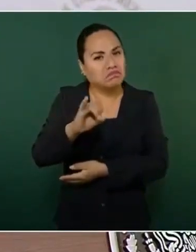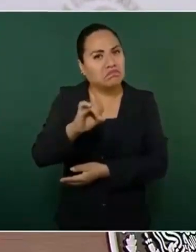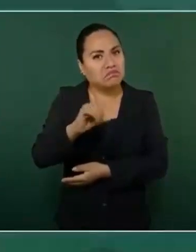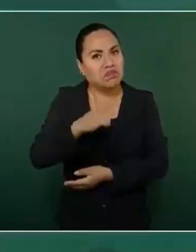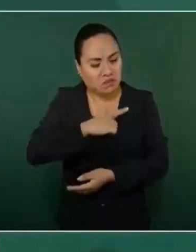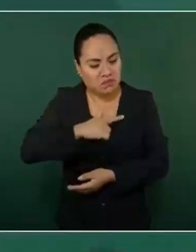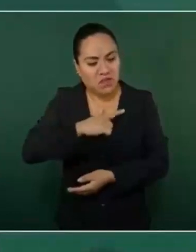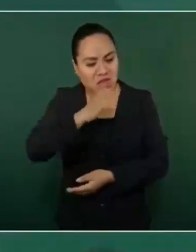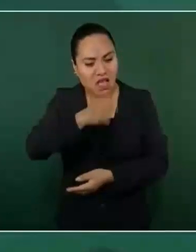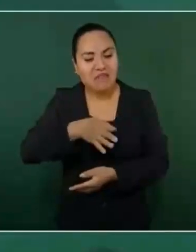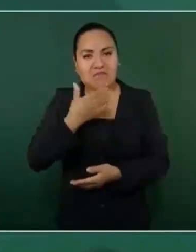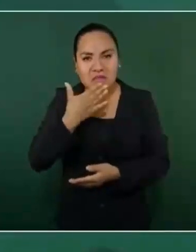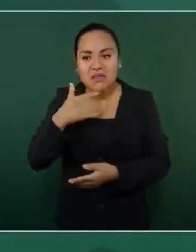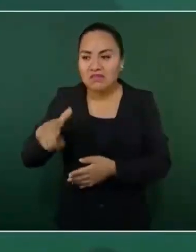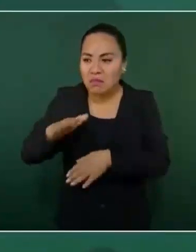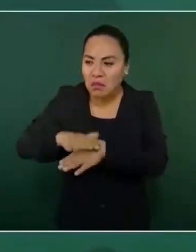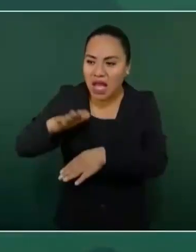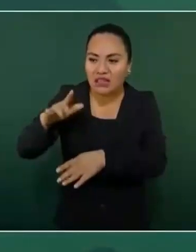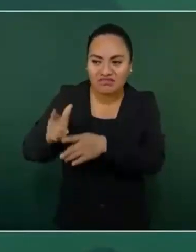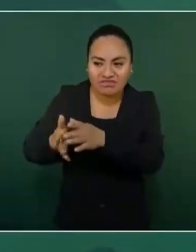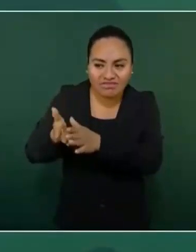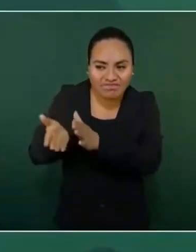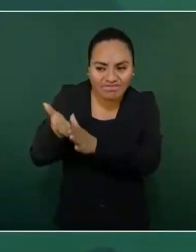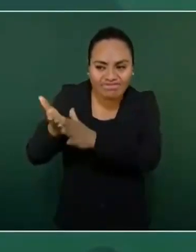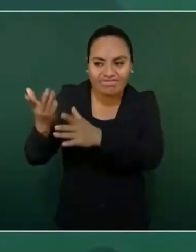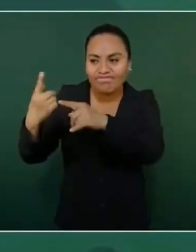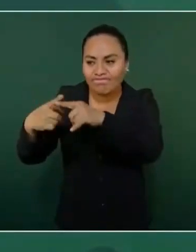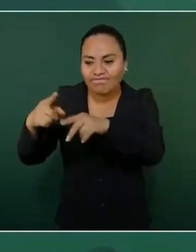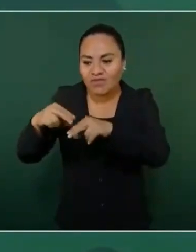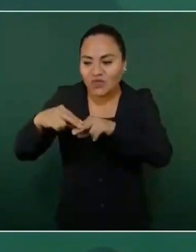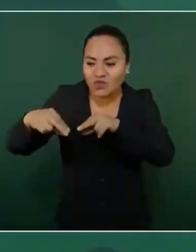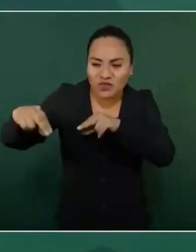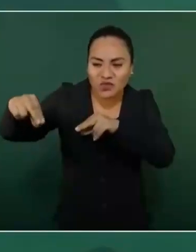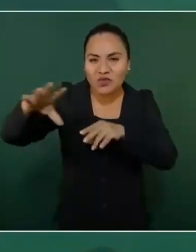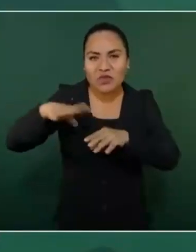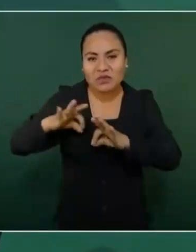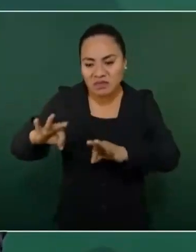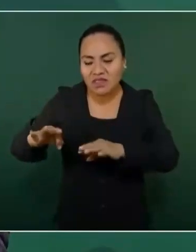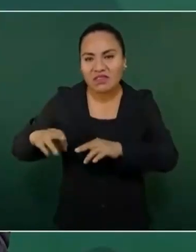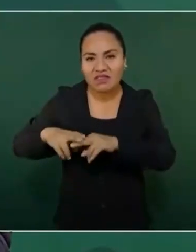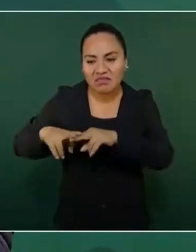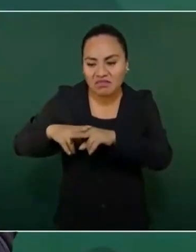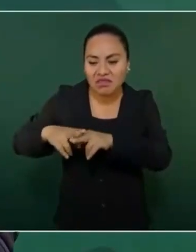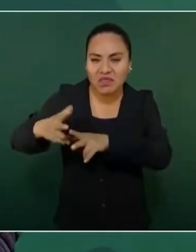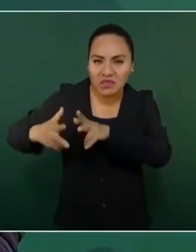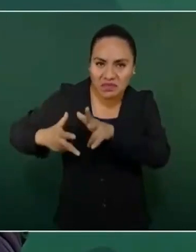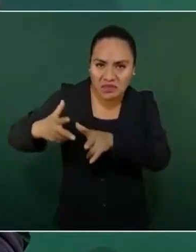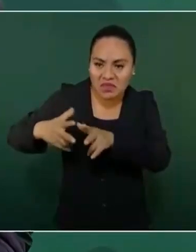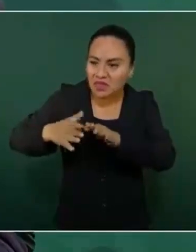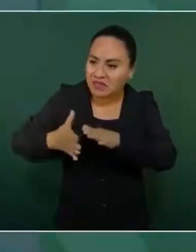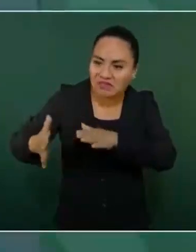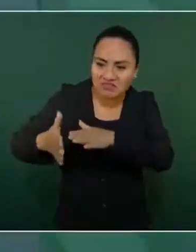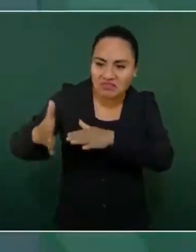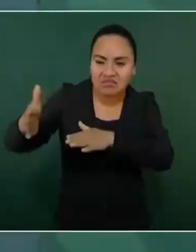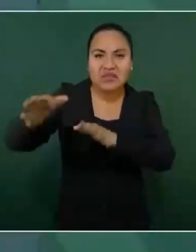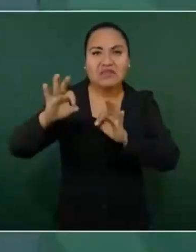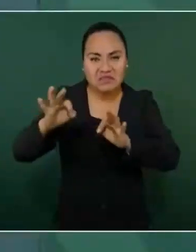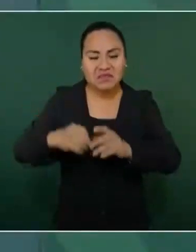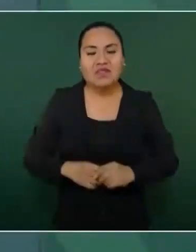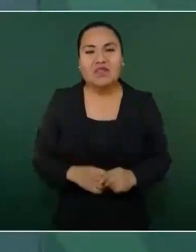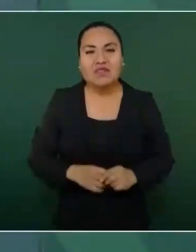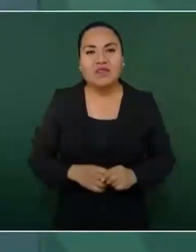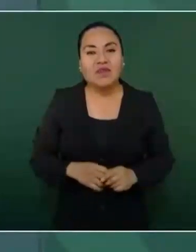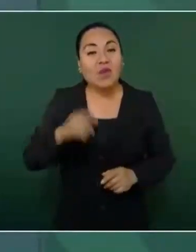Esto es otro tipo de cosas y yo espero también que estos compañeros nos